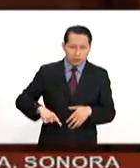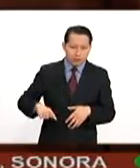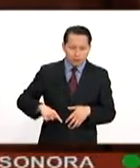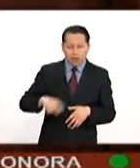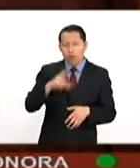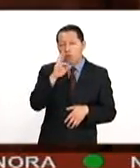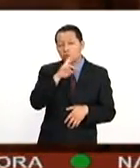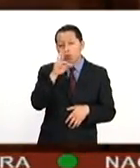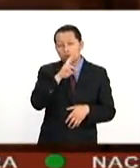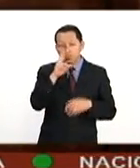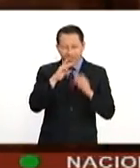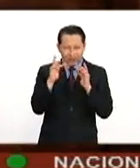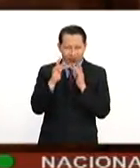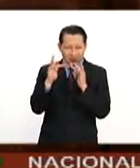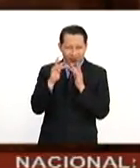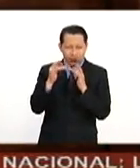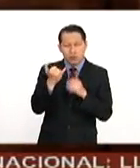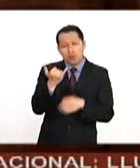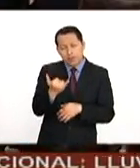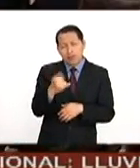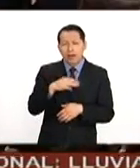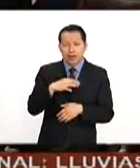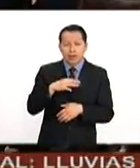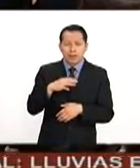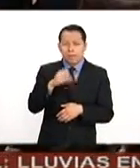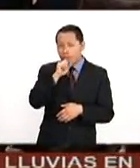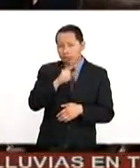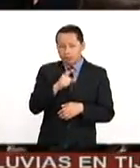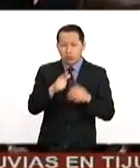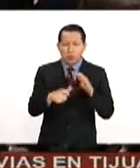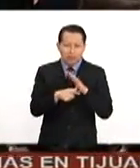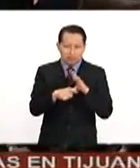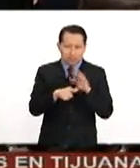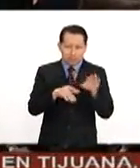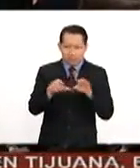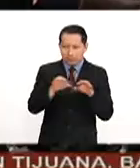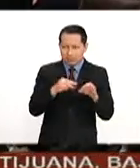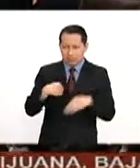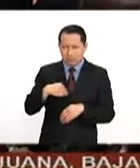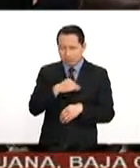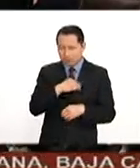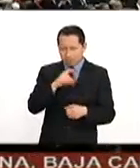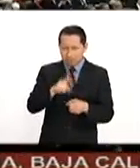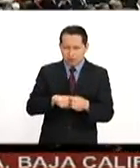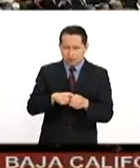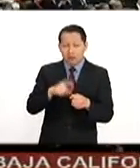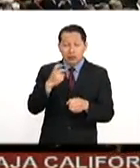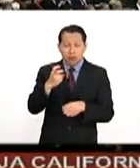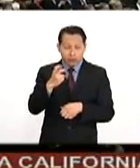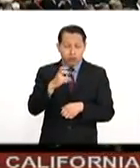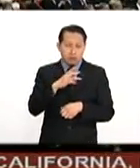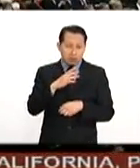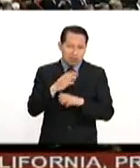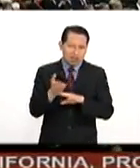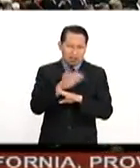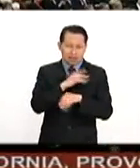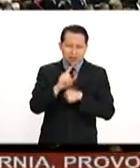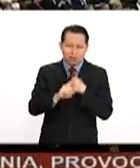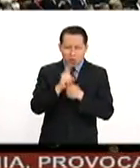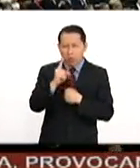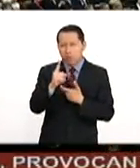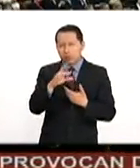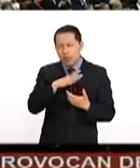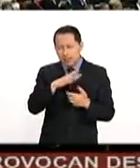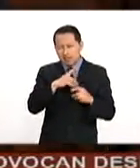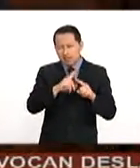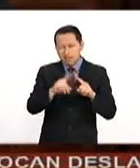de Rusia y miembros de su equipo. Hay que recordar que esta controversia ya tuvo, ya haya tenido